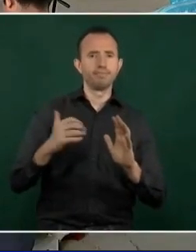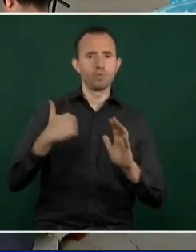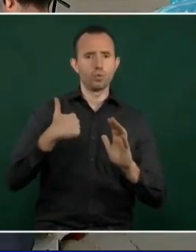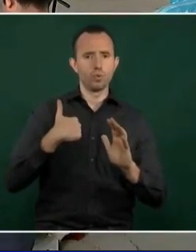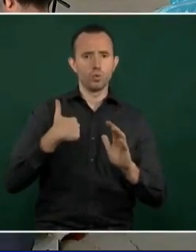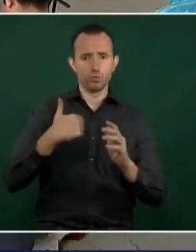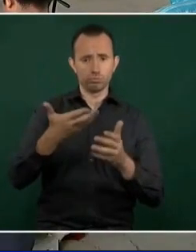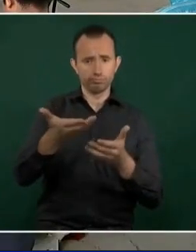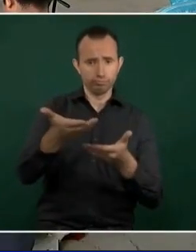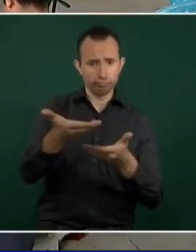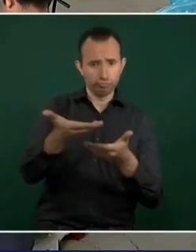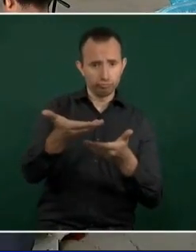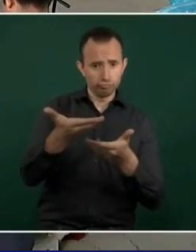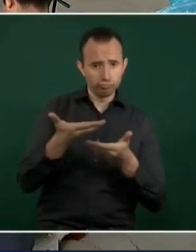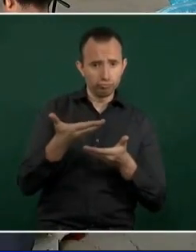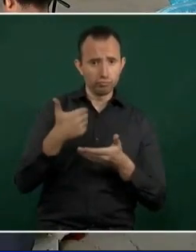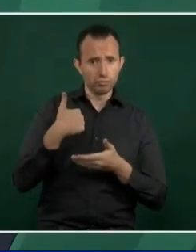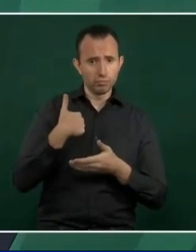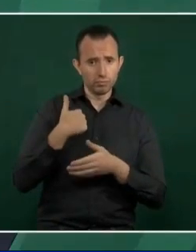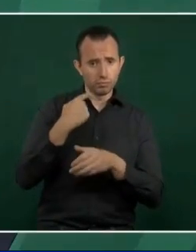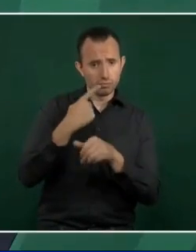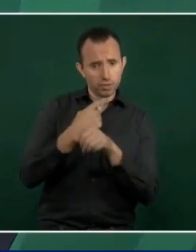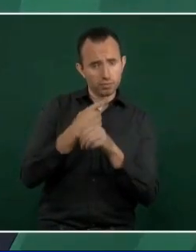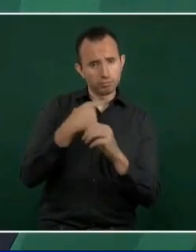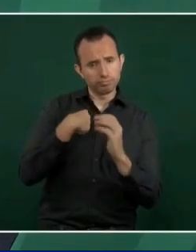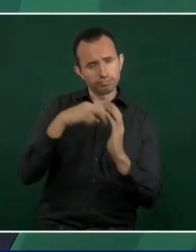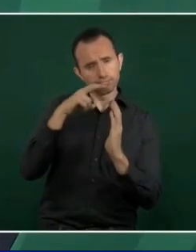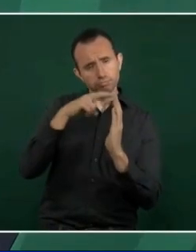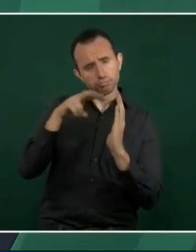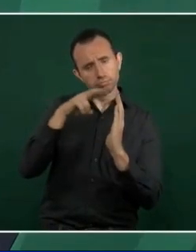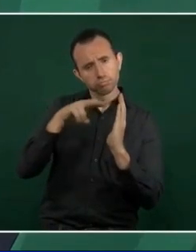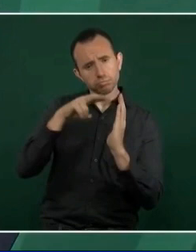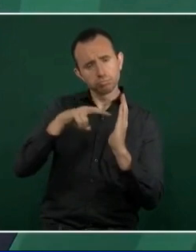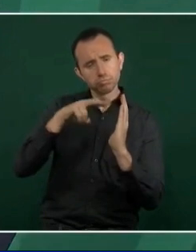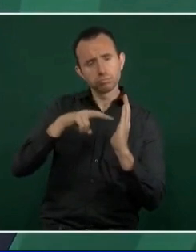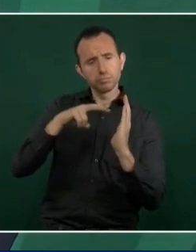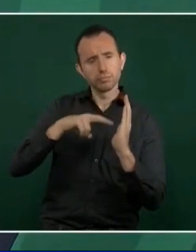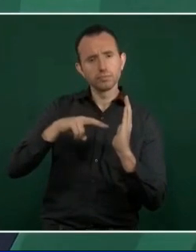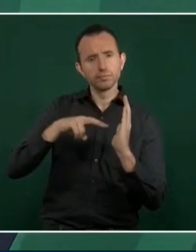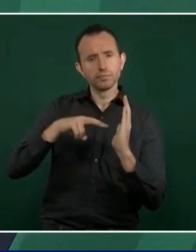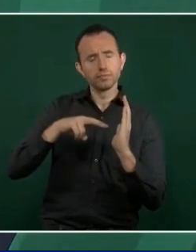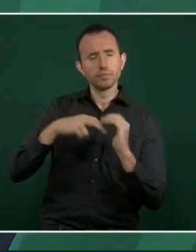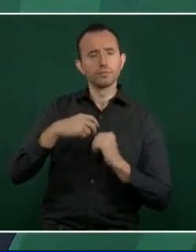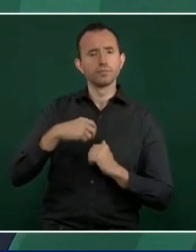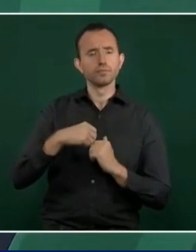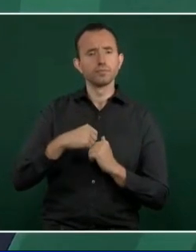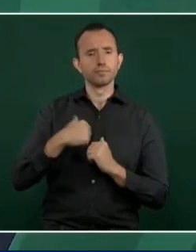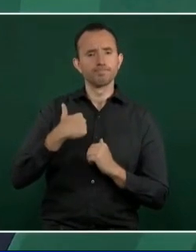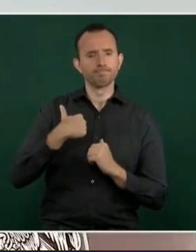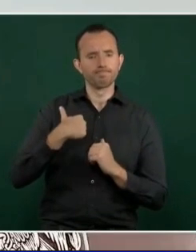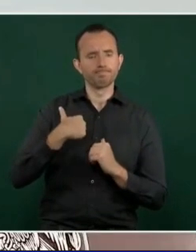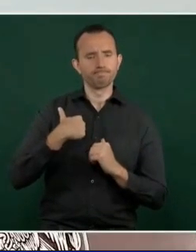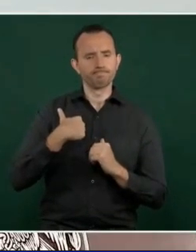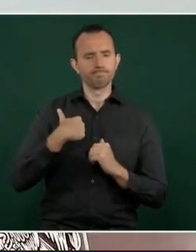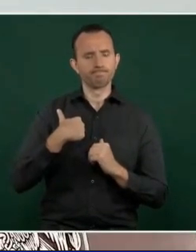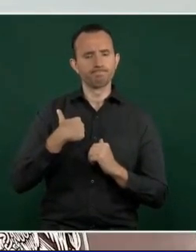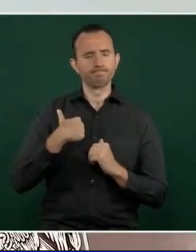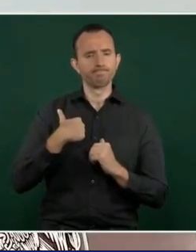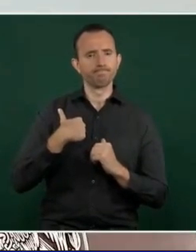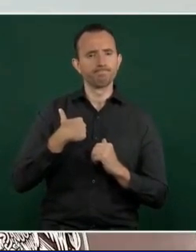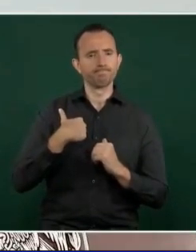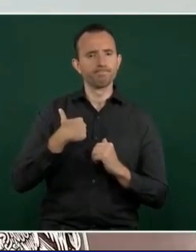y dije, adelante.